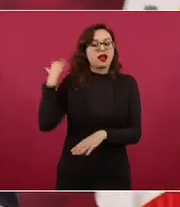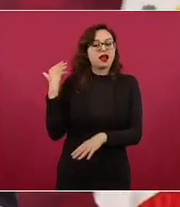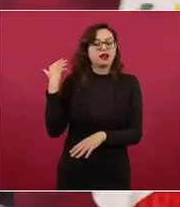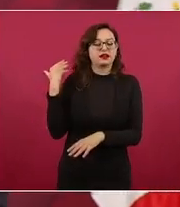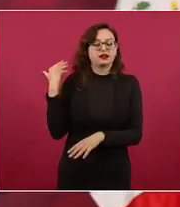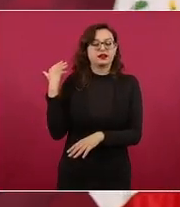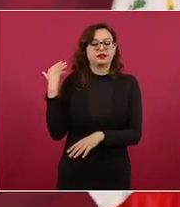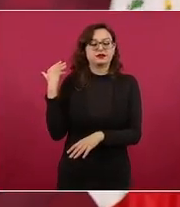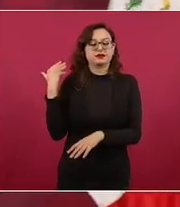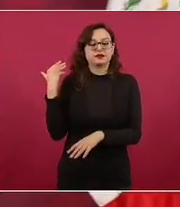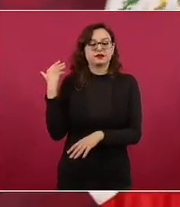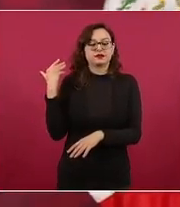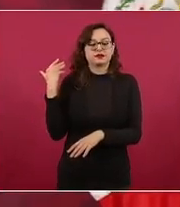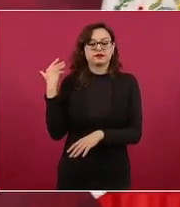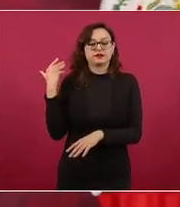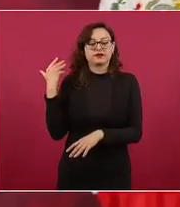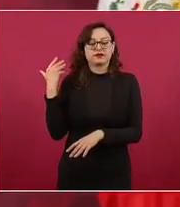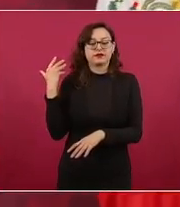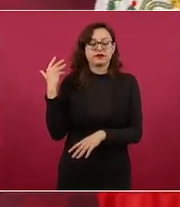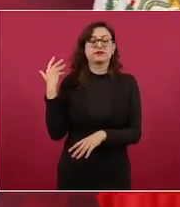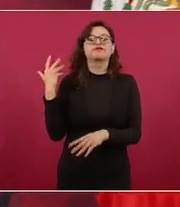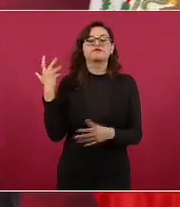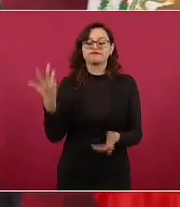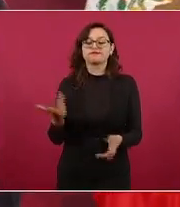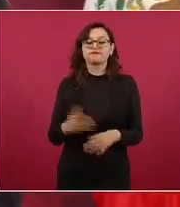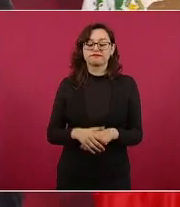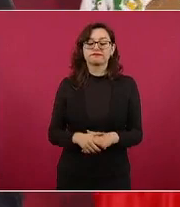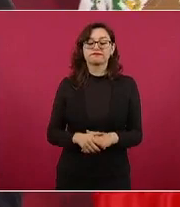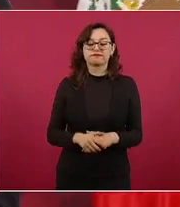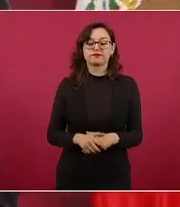y sí en efecto donde